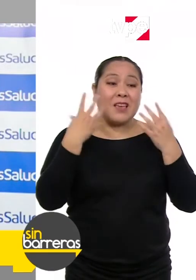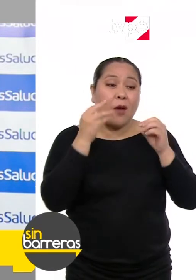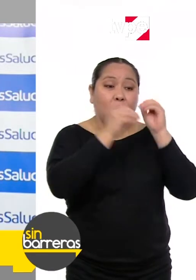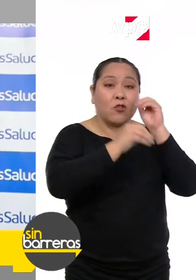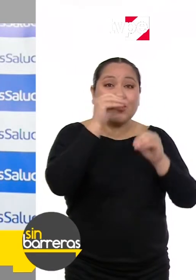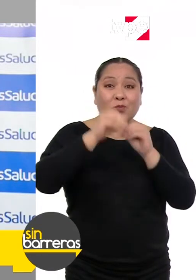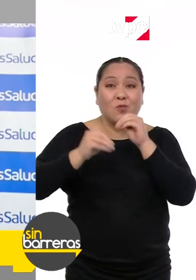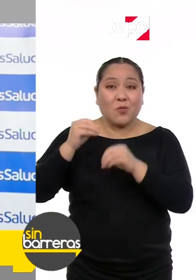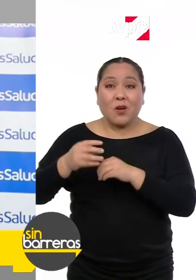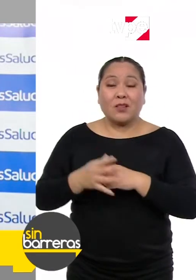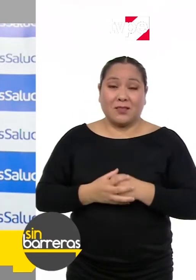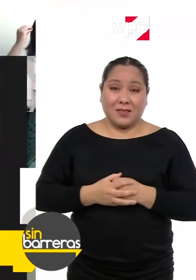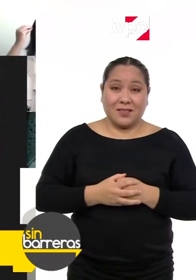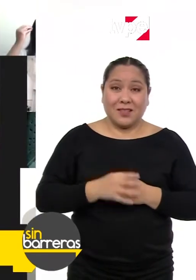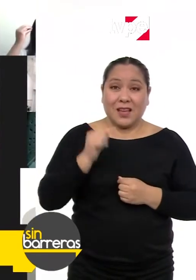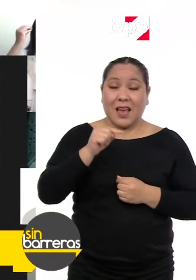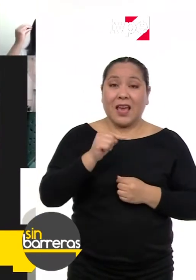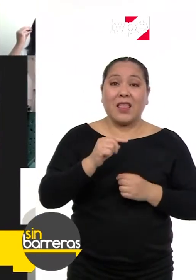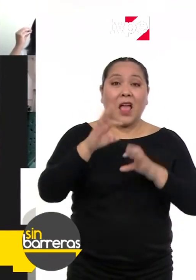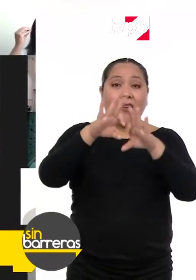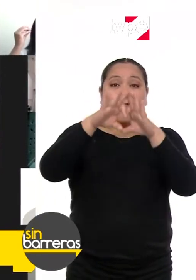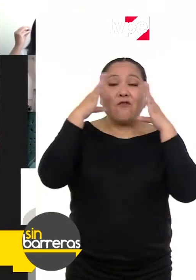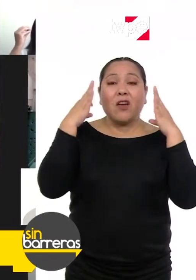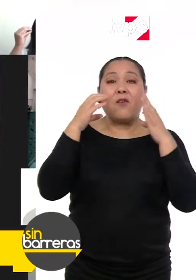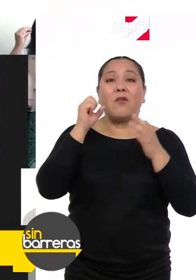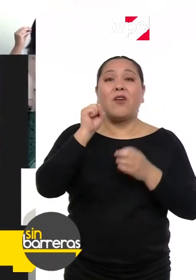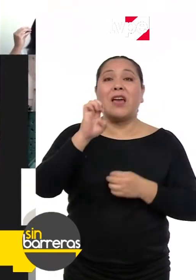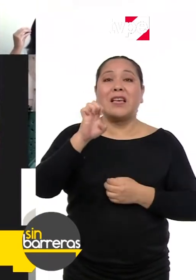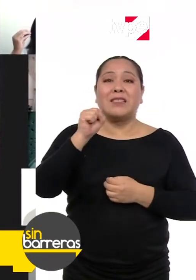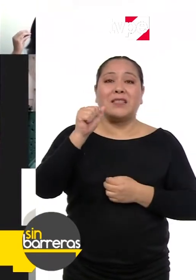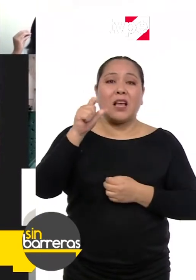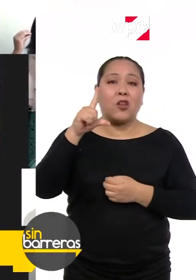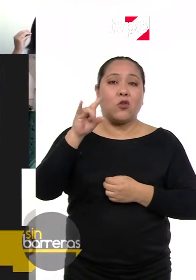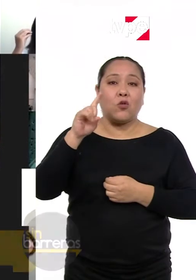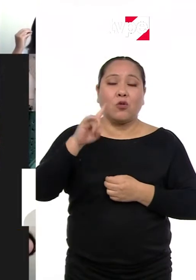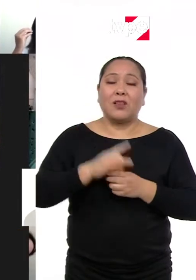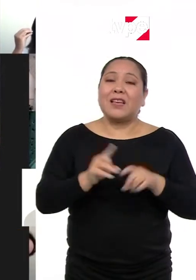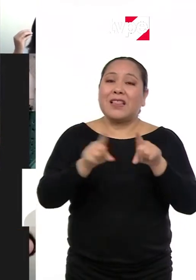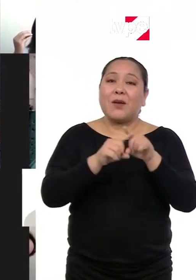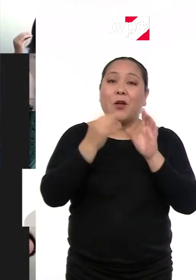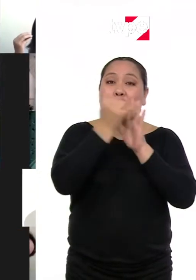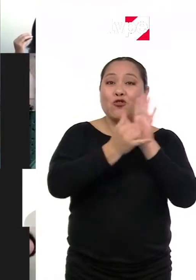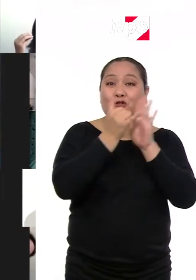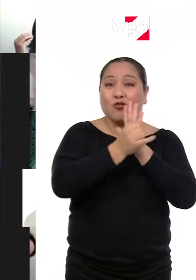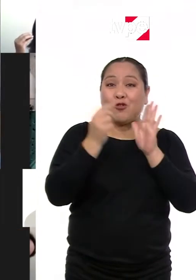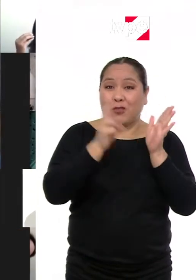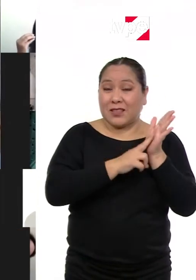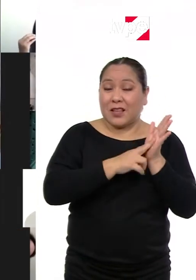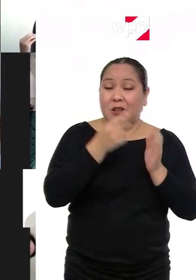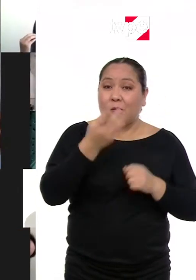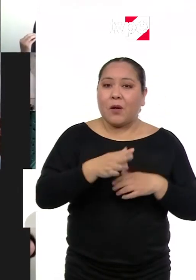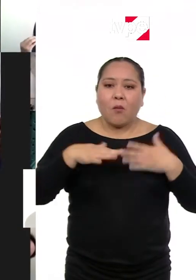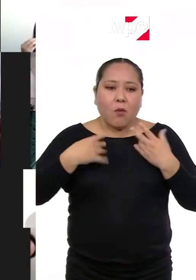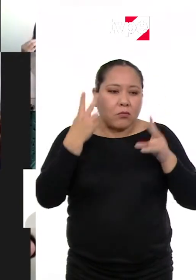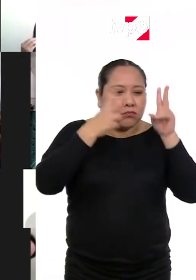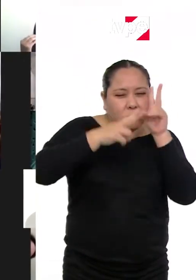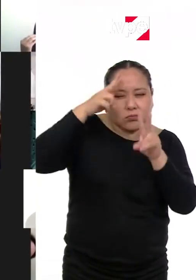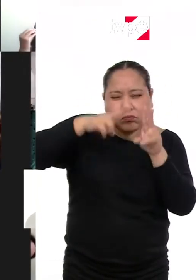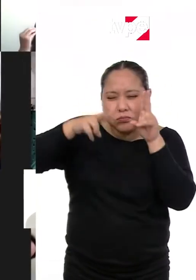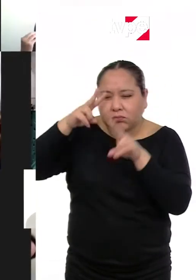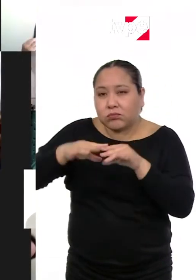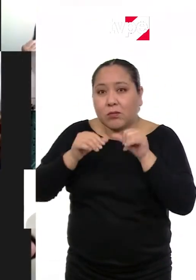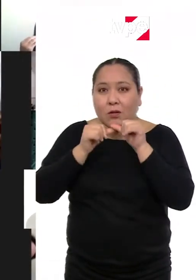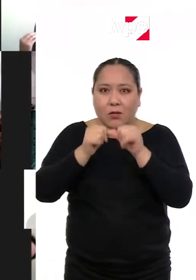que hemos publicado hasta este momento en el Facebook de salud y en el YouTube de salud para que puedan